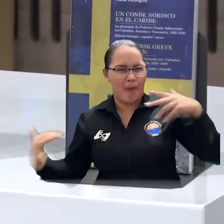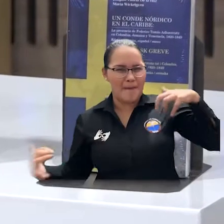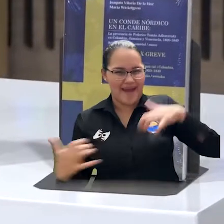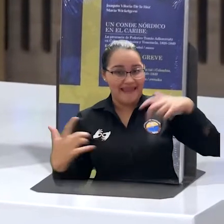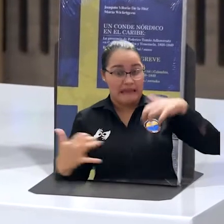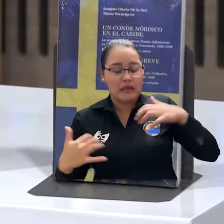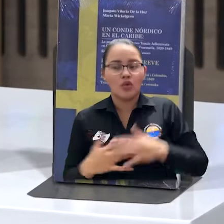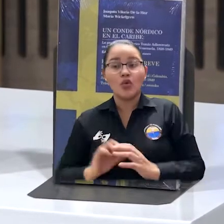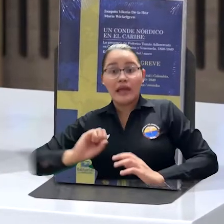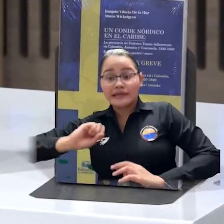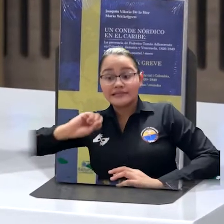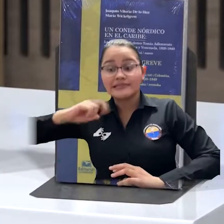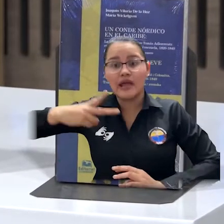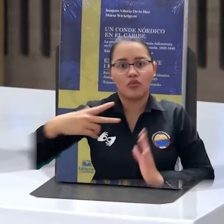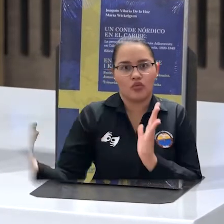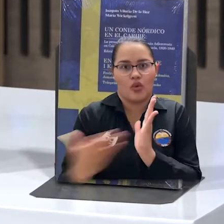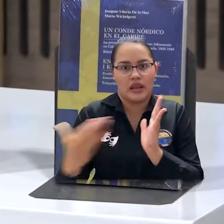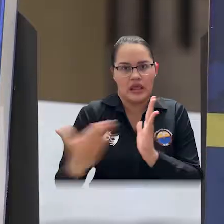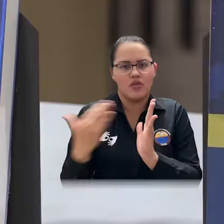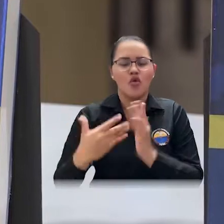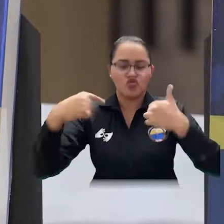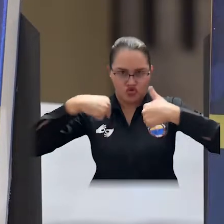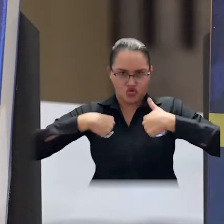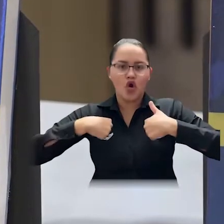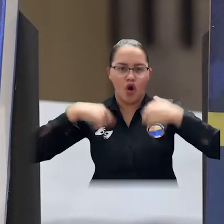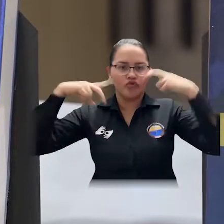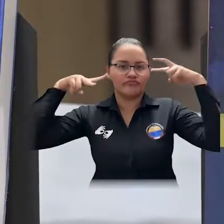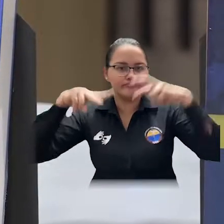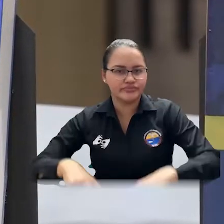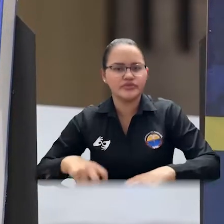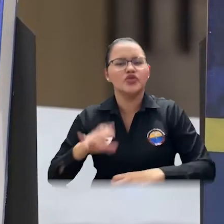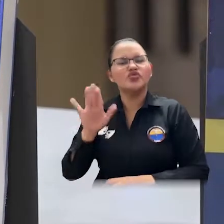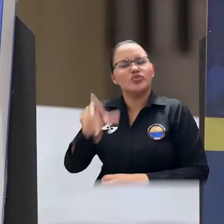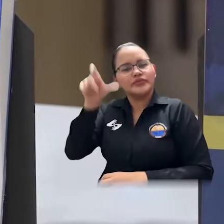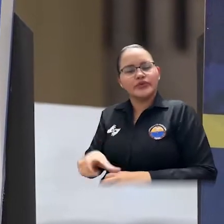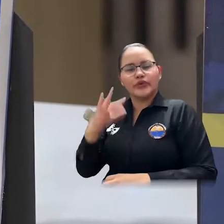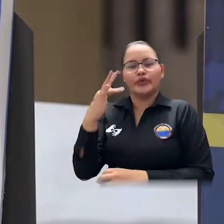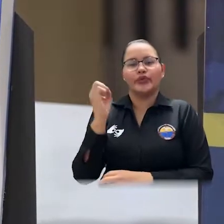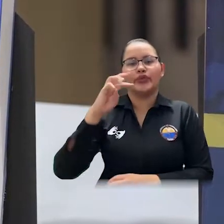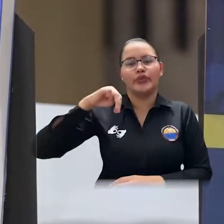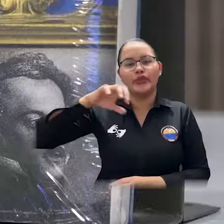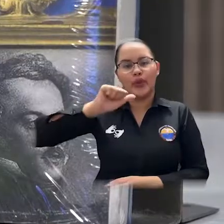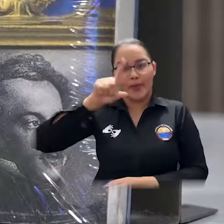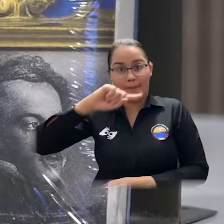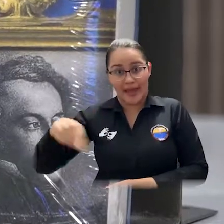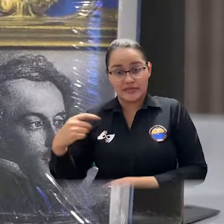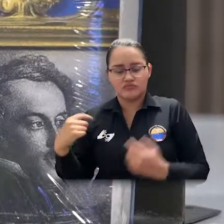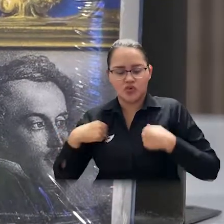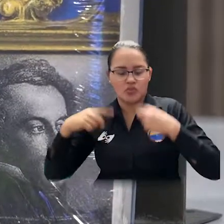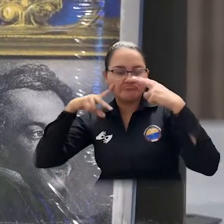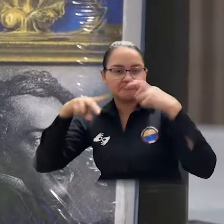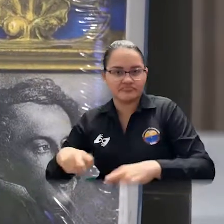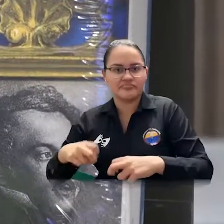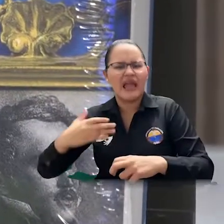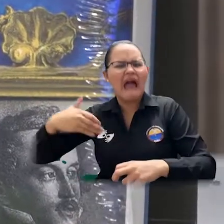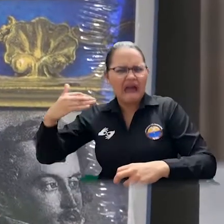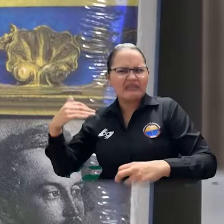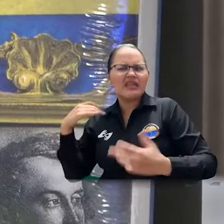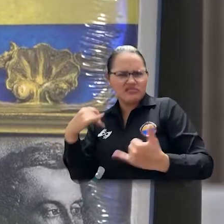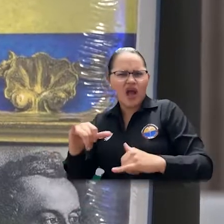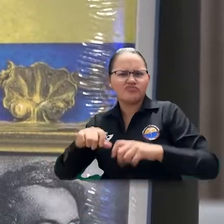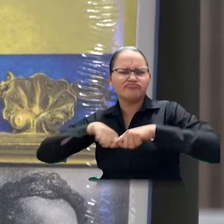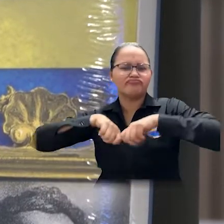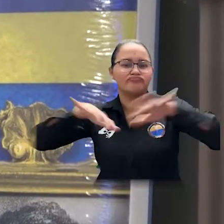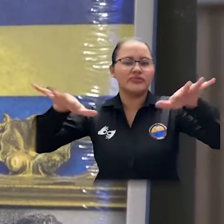segundo libro es una investigación que yo hice sobre Federico Tomás Aldelcroitz y que había salido una versión preliminar,